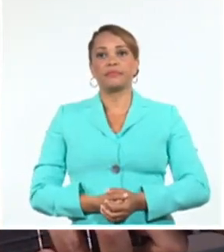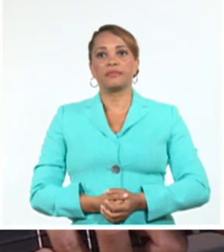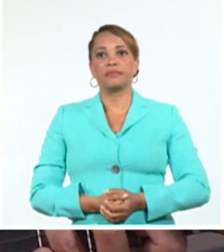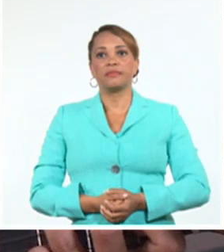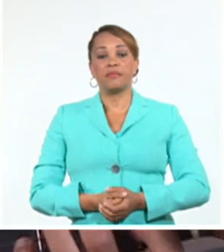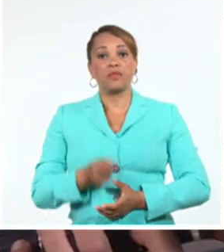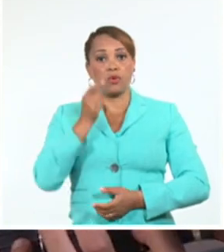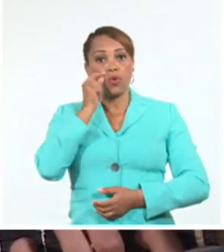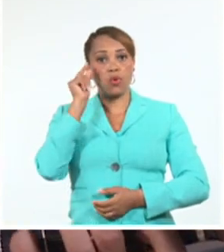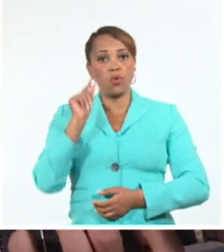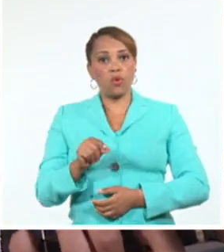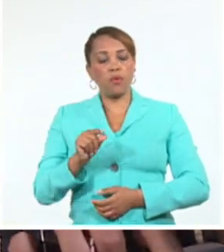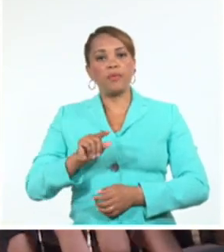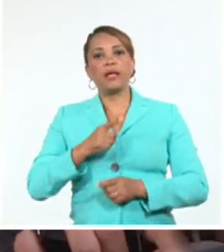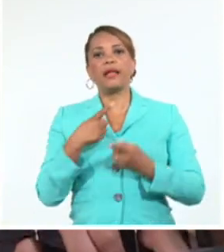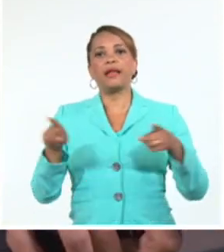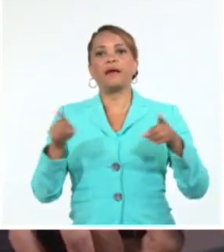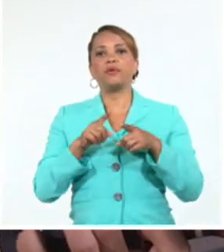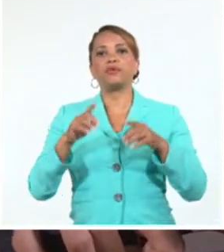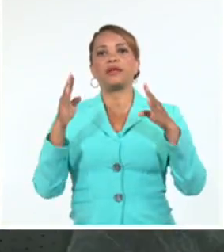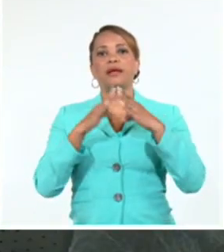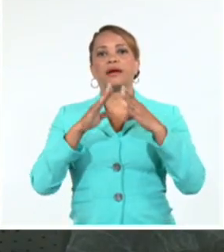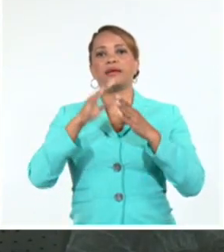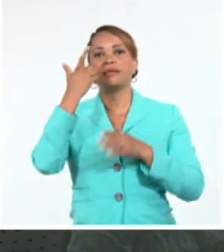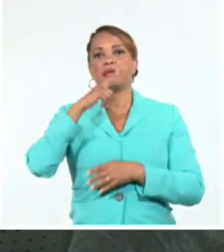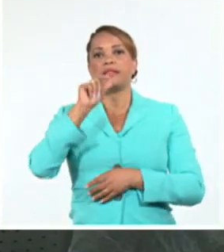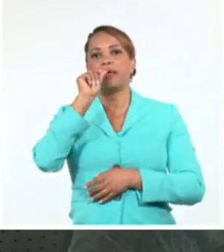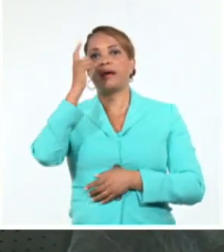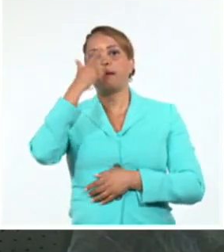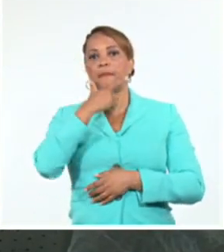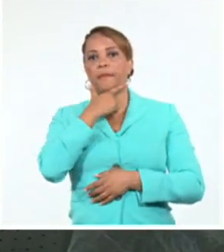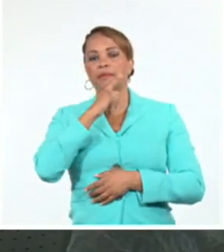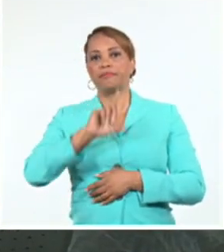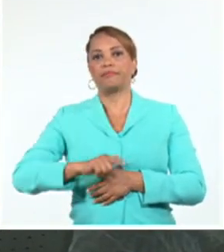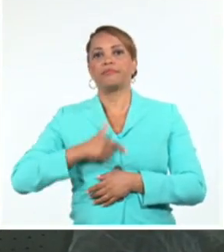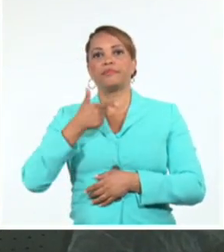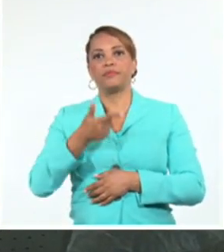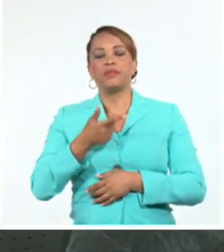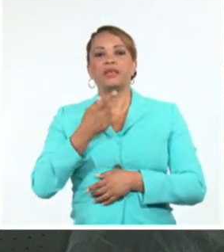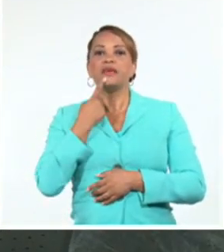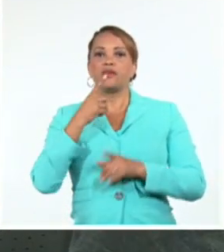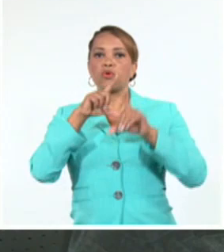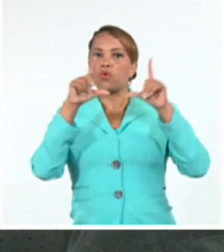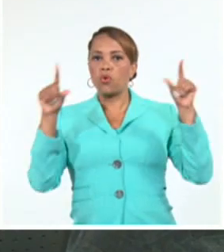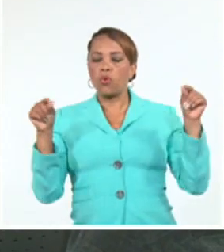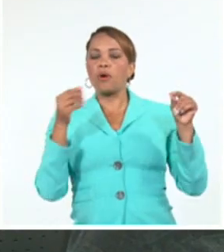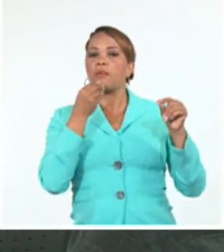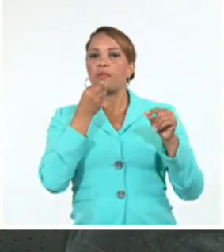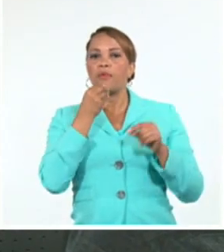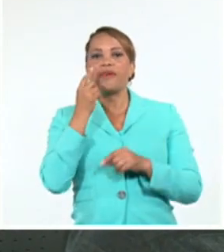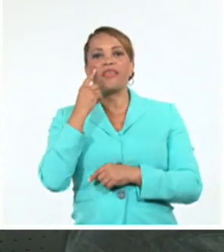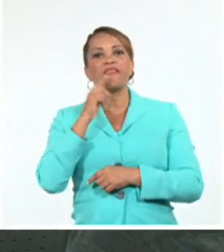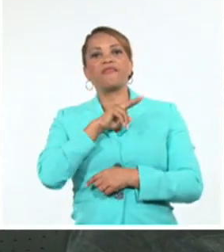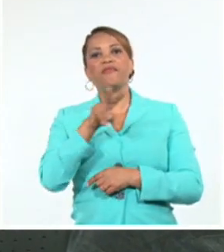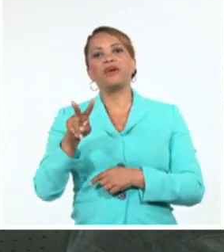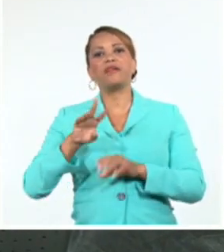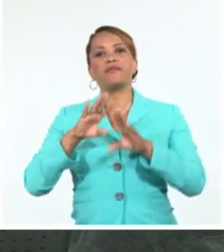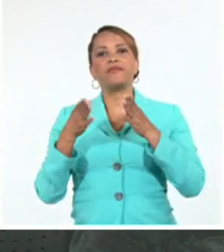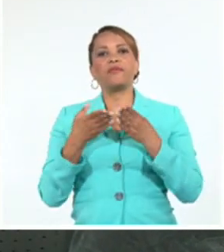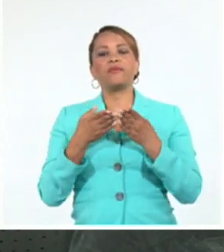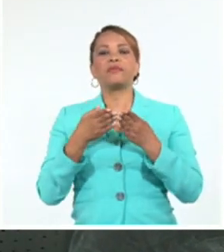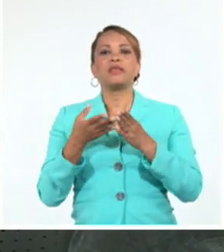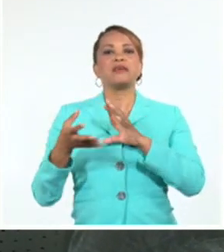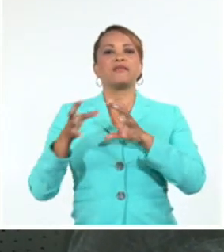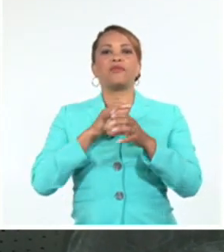García, a toda música en la Casa del Alba Cultural. Ojalá el archipiélago entero sea depositario del quehacer de este artista.